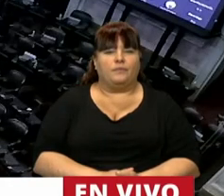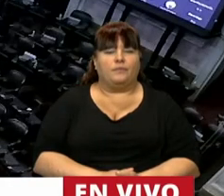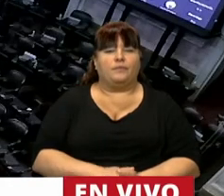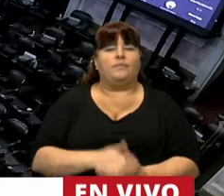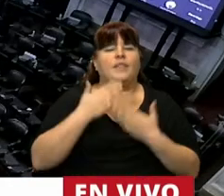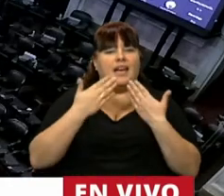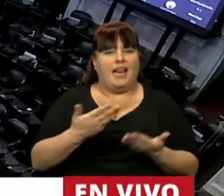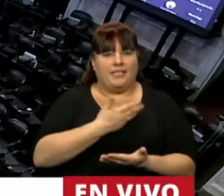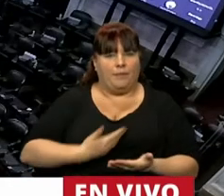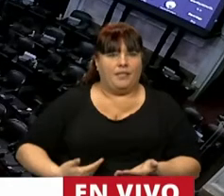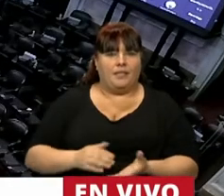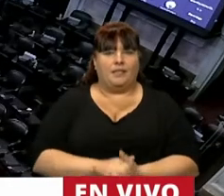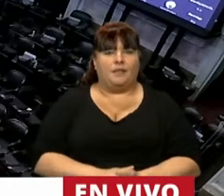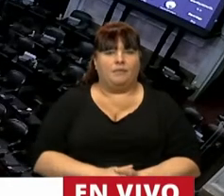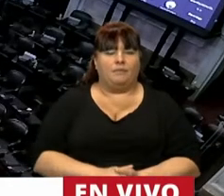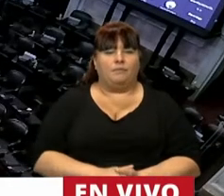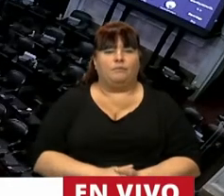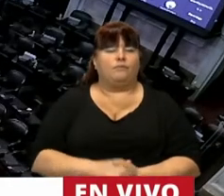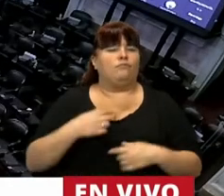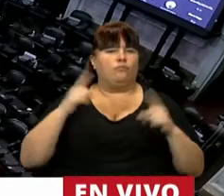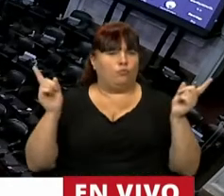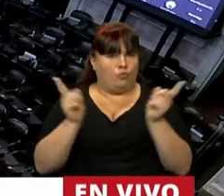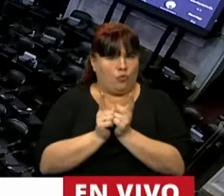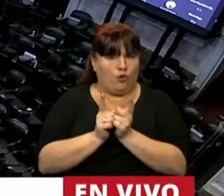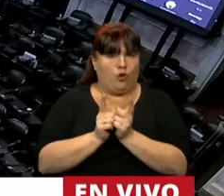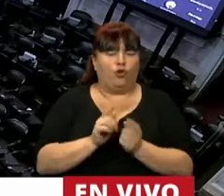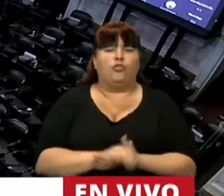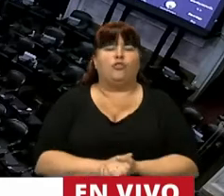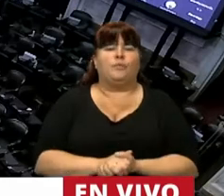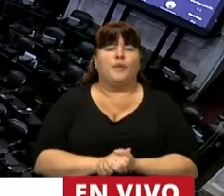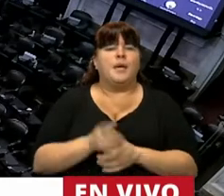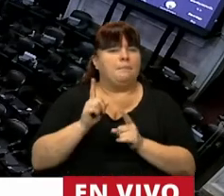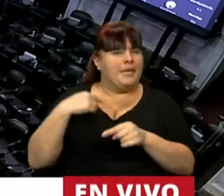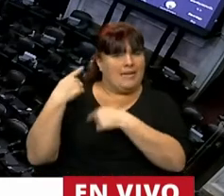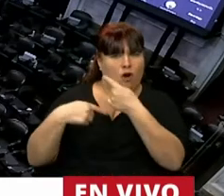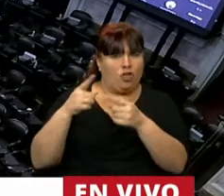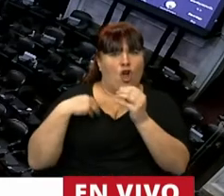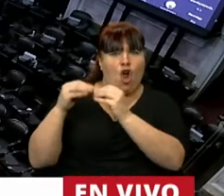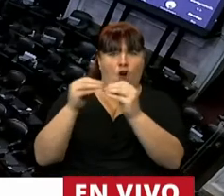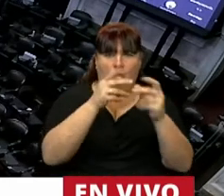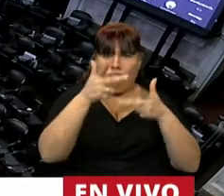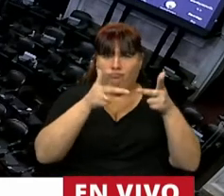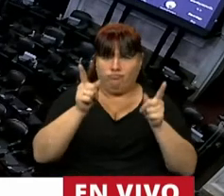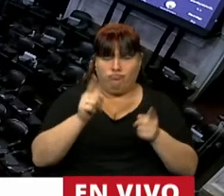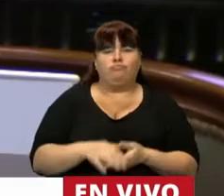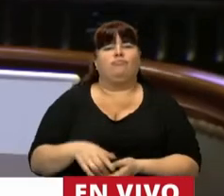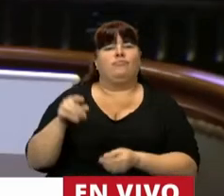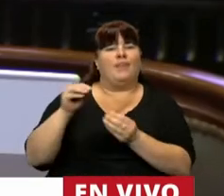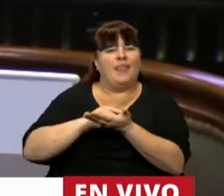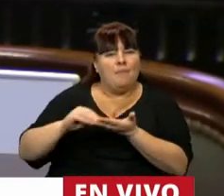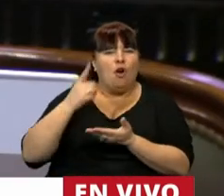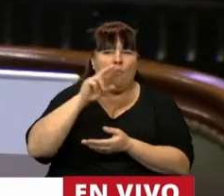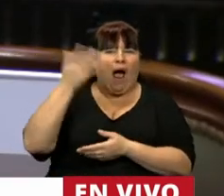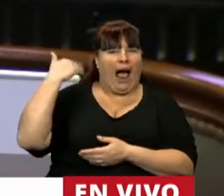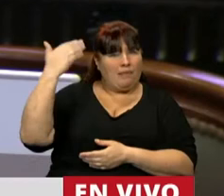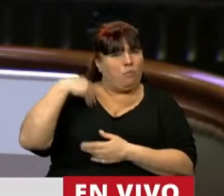Gracias, Presidente. Muy breve y siguiendo la línea de mis compañeros diputados y